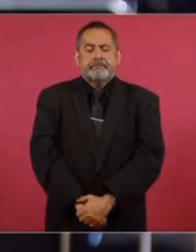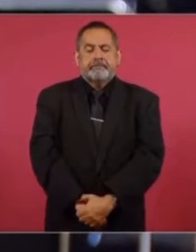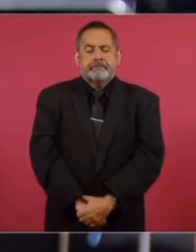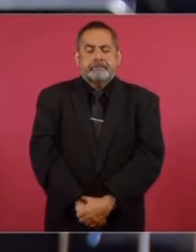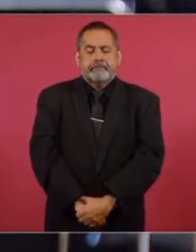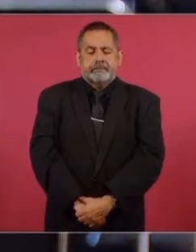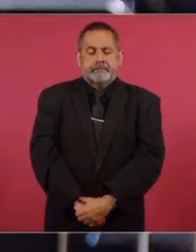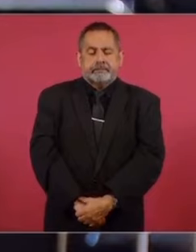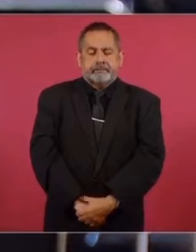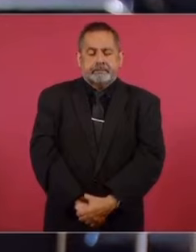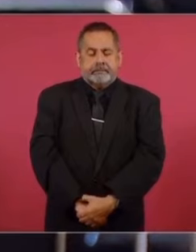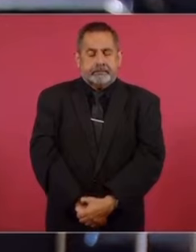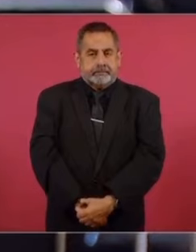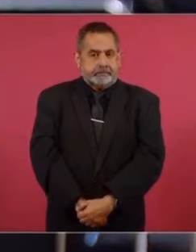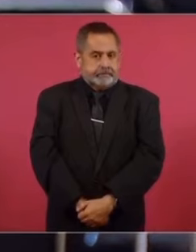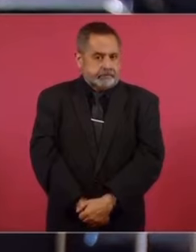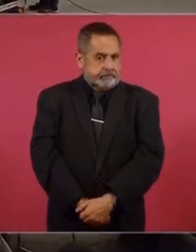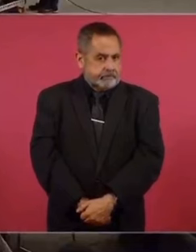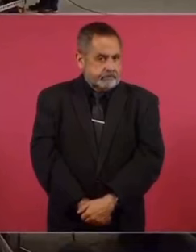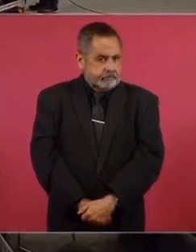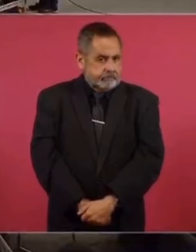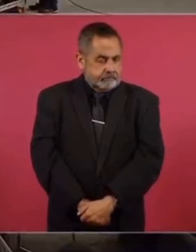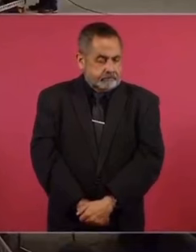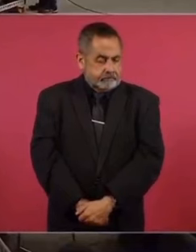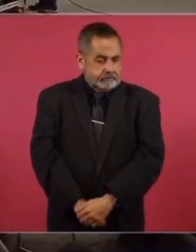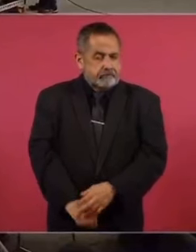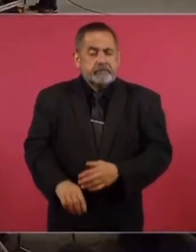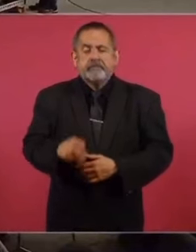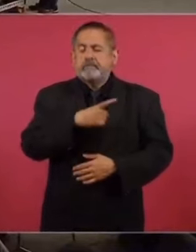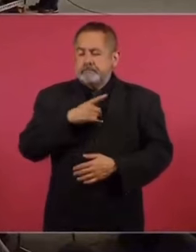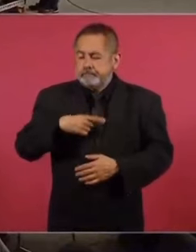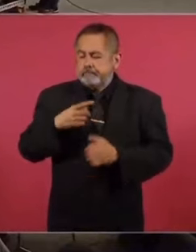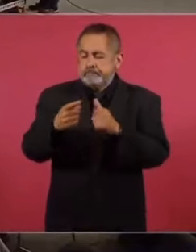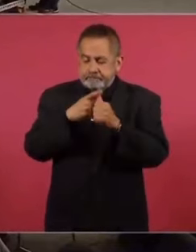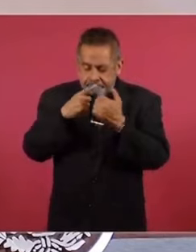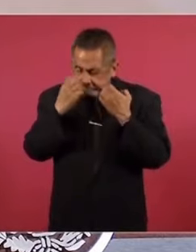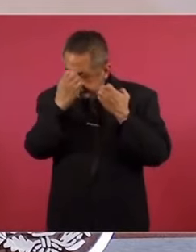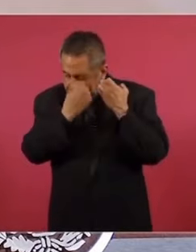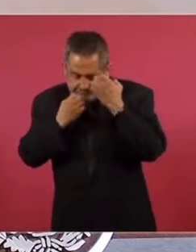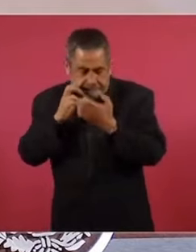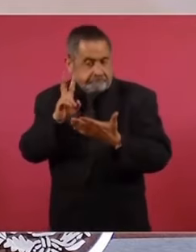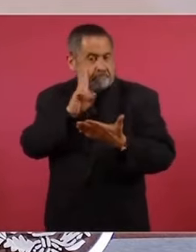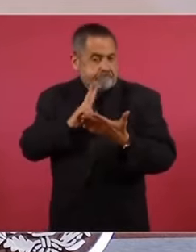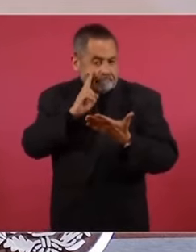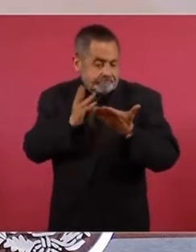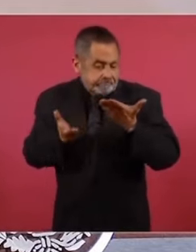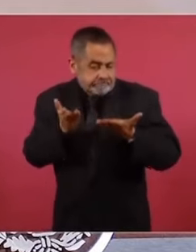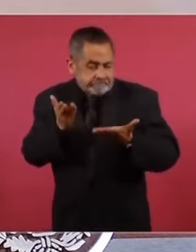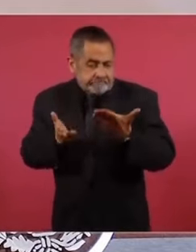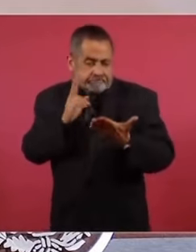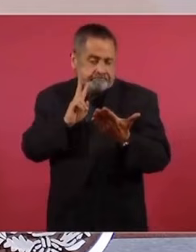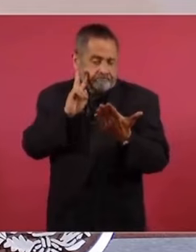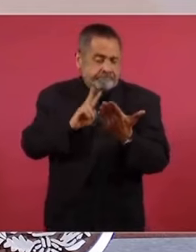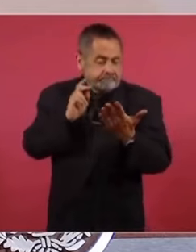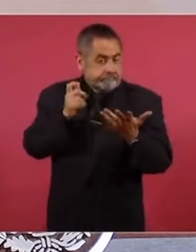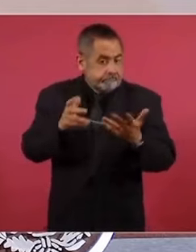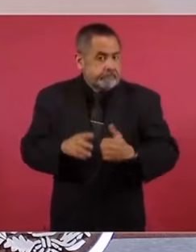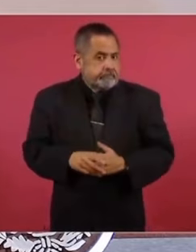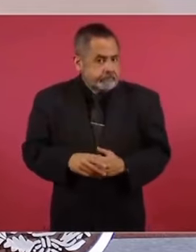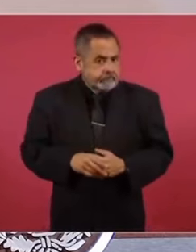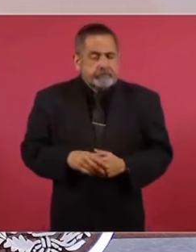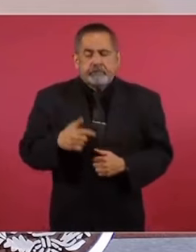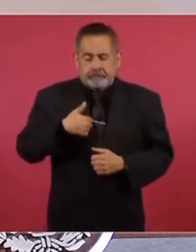protección, ¿ustedes ayudarían? Tendríamos que estarlo analizando, tendríamos que estarlo analizando. Ya